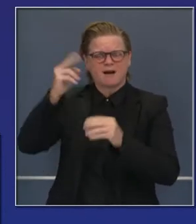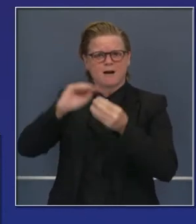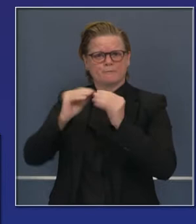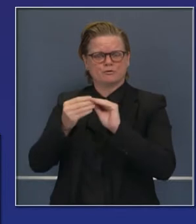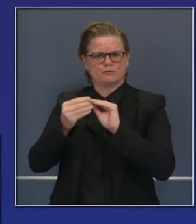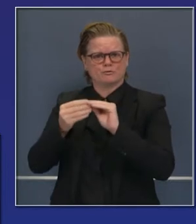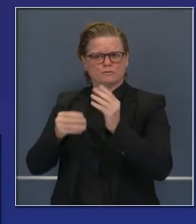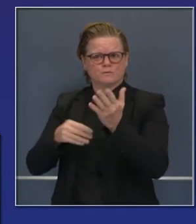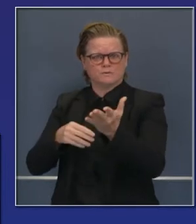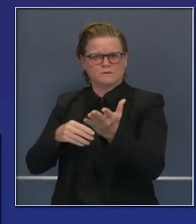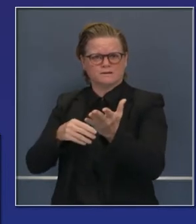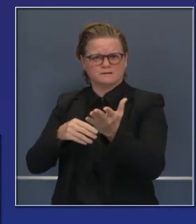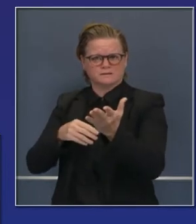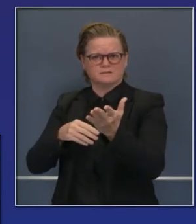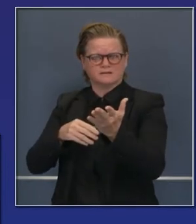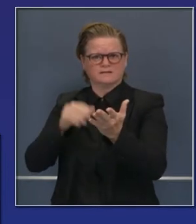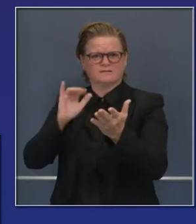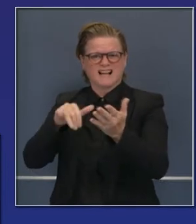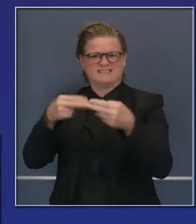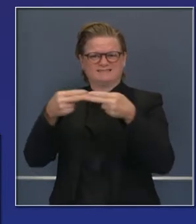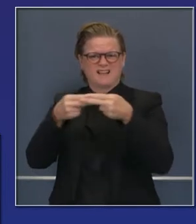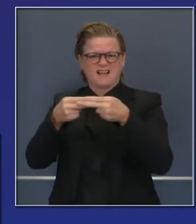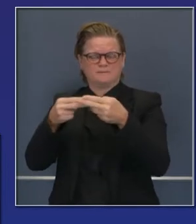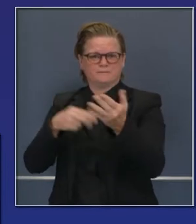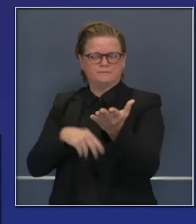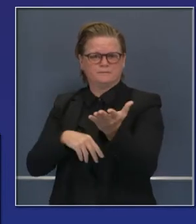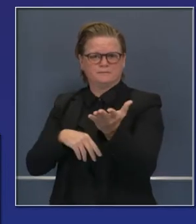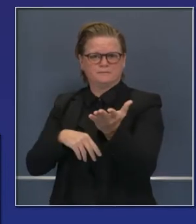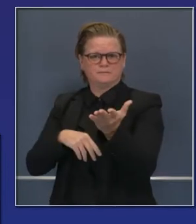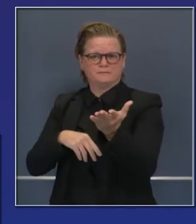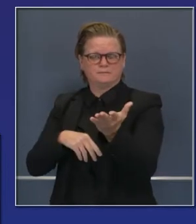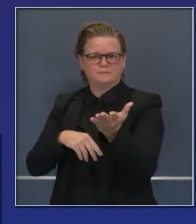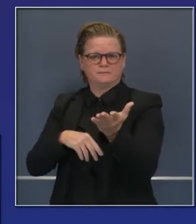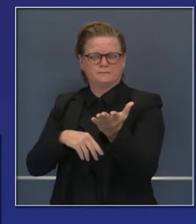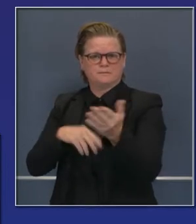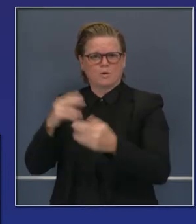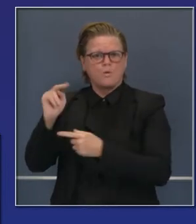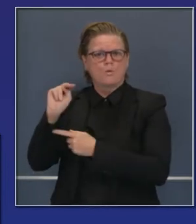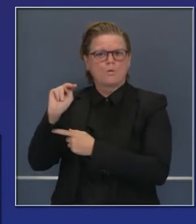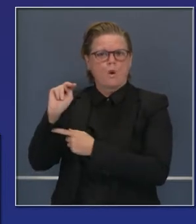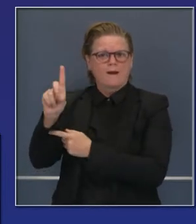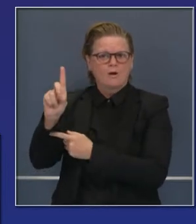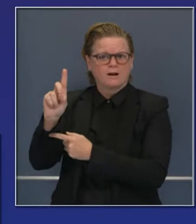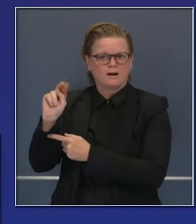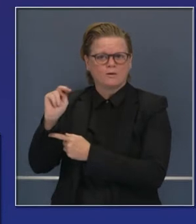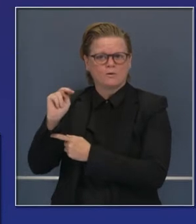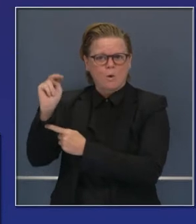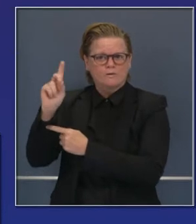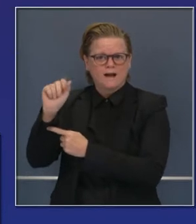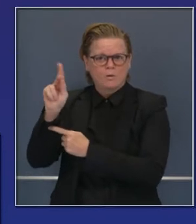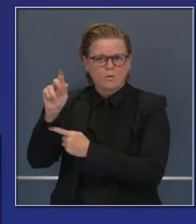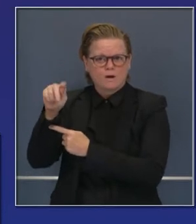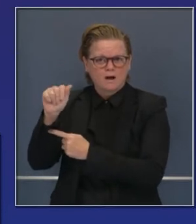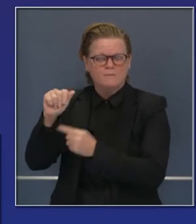¿Cuáles son los estados que tienen el número mayor de casos con población de 100,000 o más?